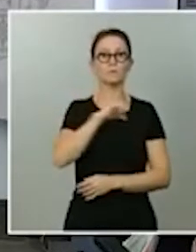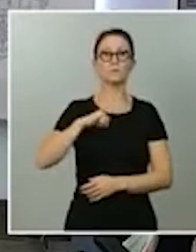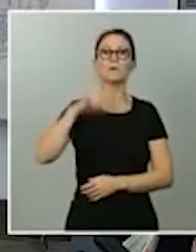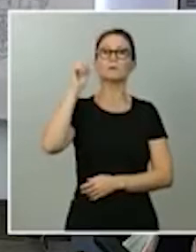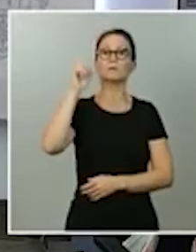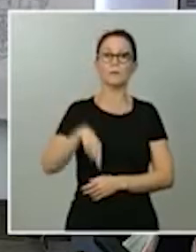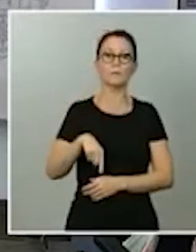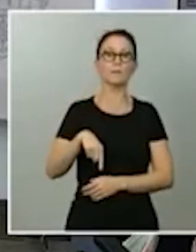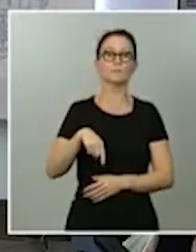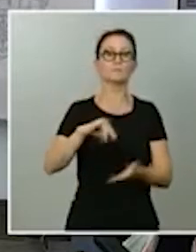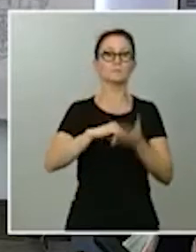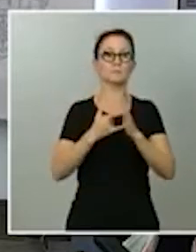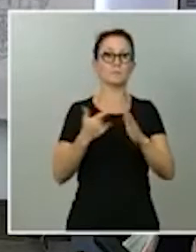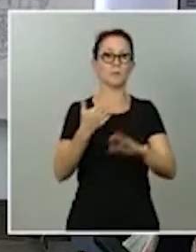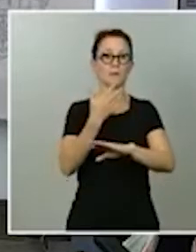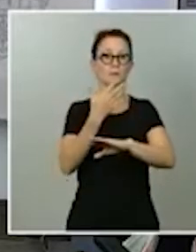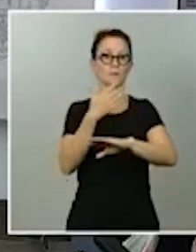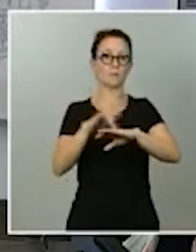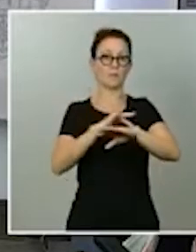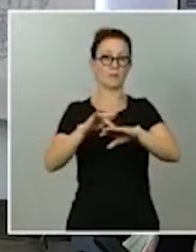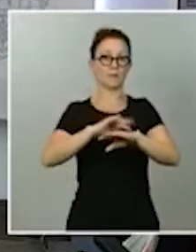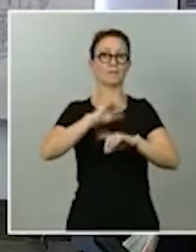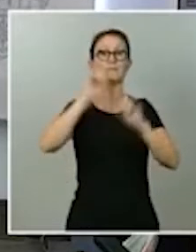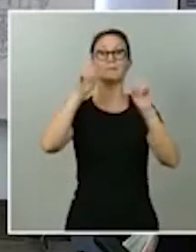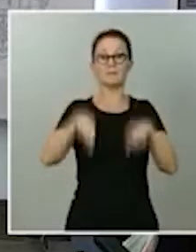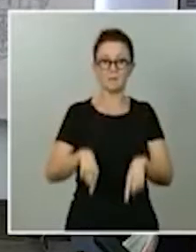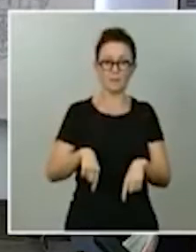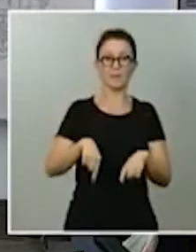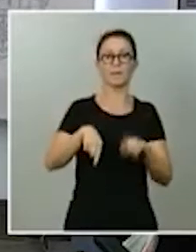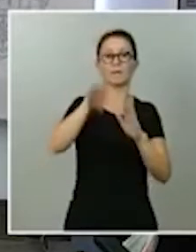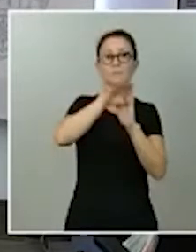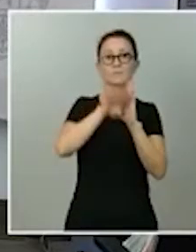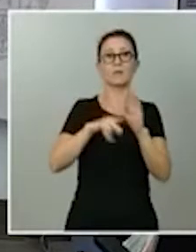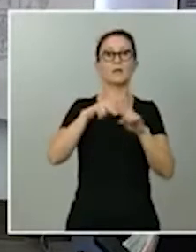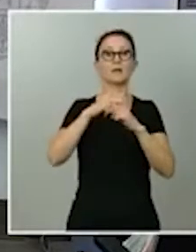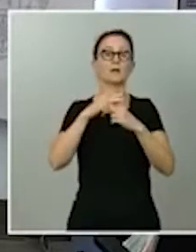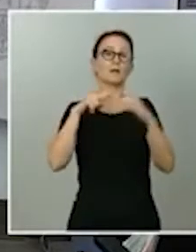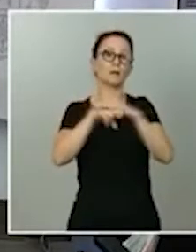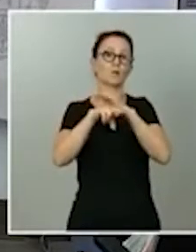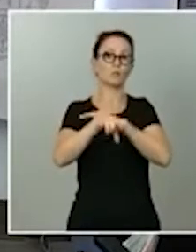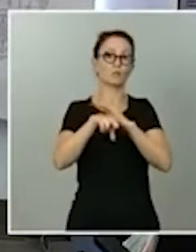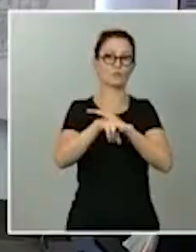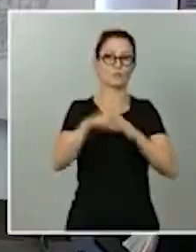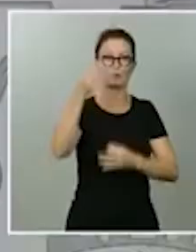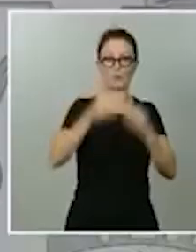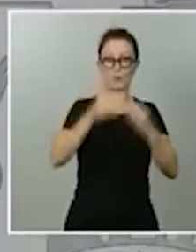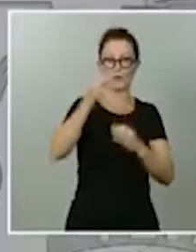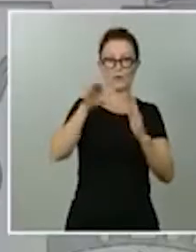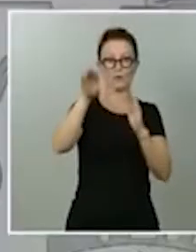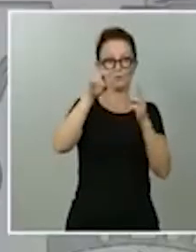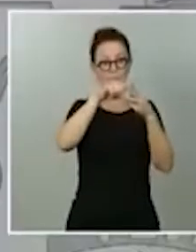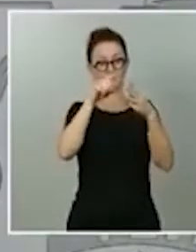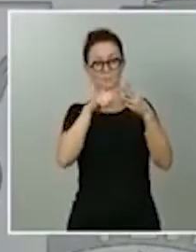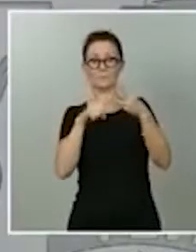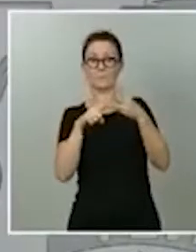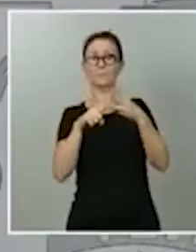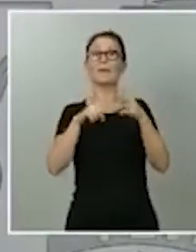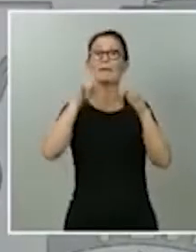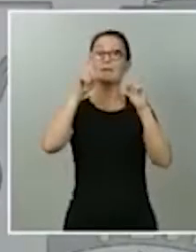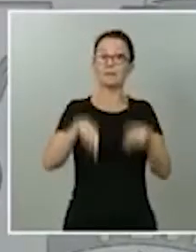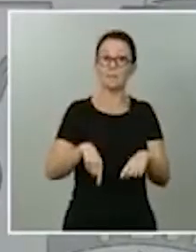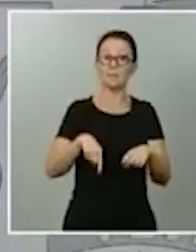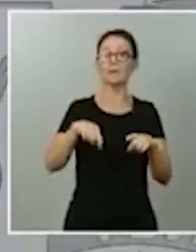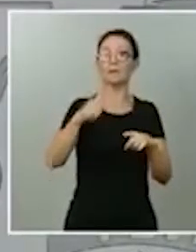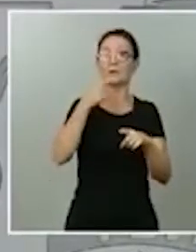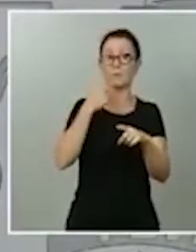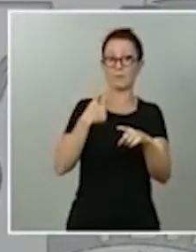insisto, este instrumento jurídico. Y respecto a la última de las, a la primera de las cuestiones que planteaba Juanma, yo le diré que desde luego esperemos que